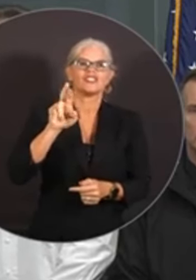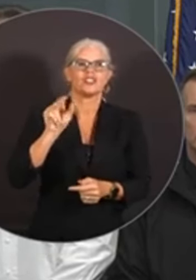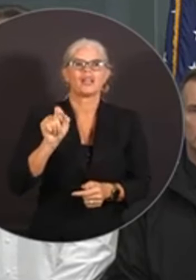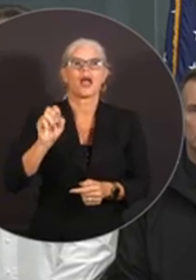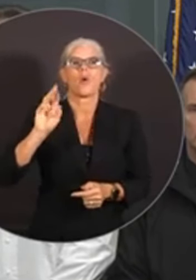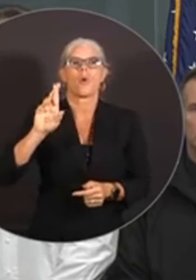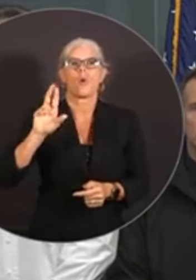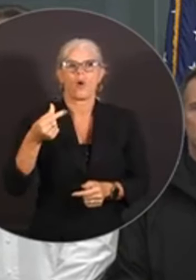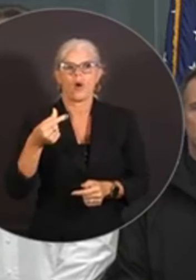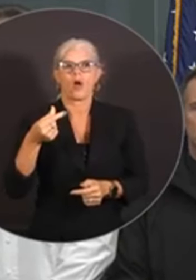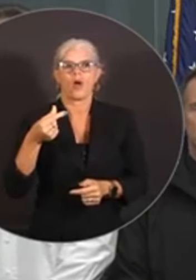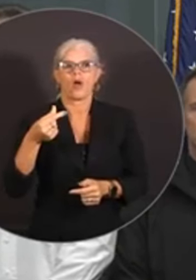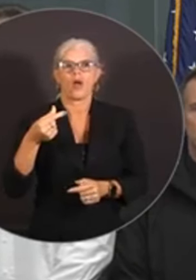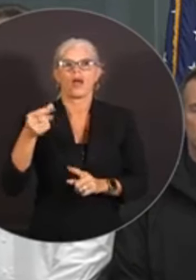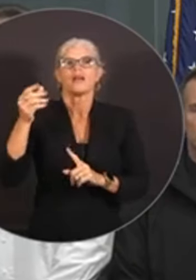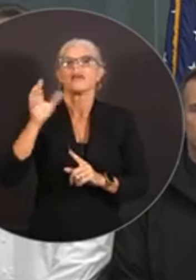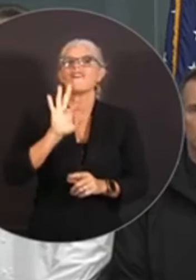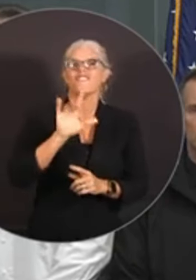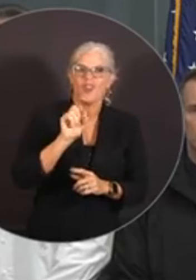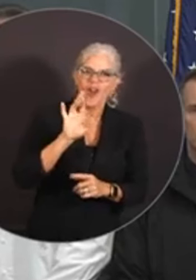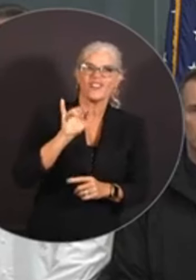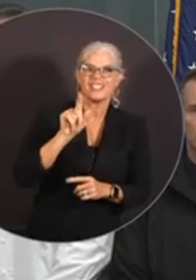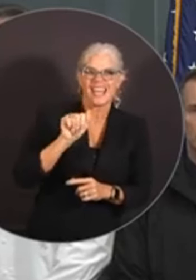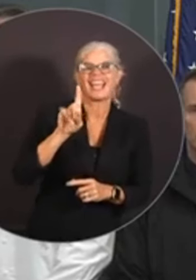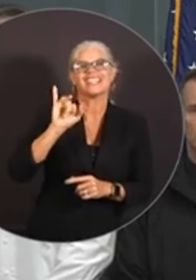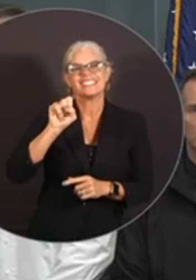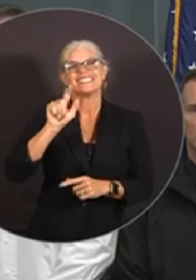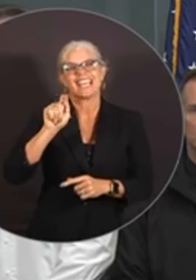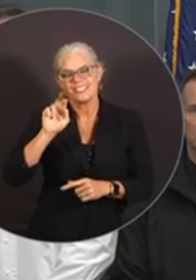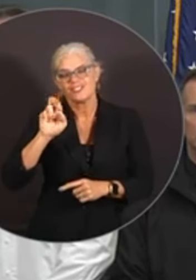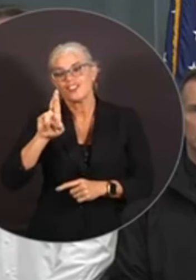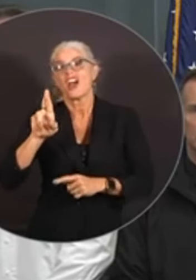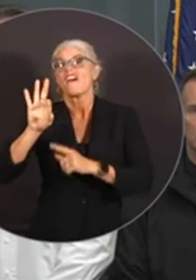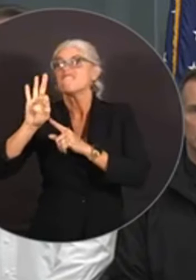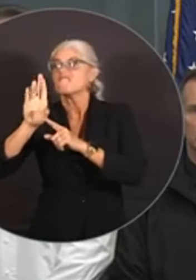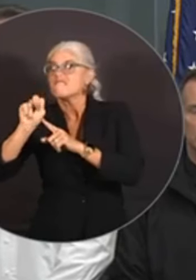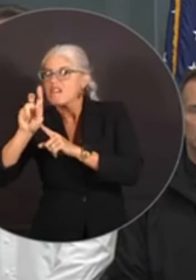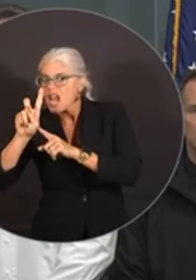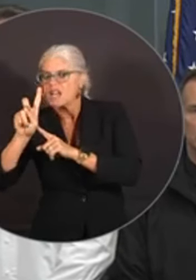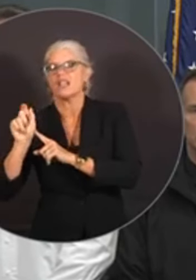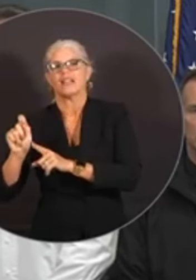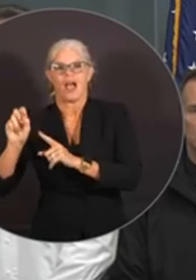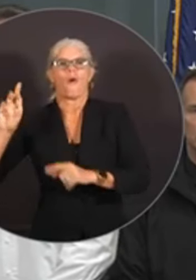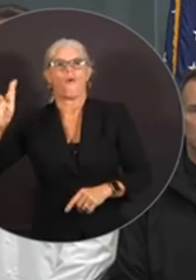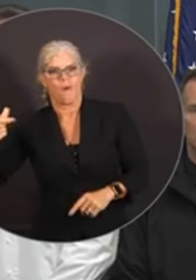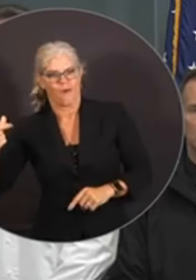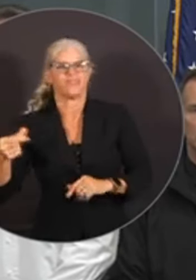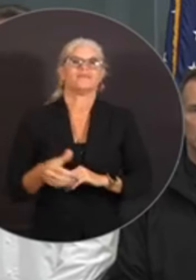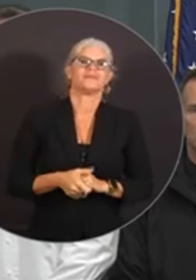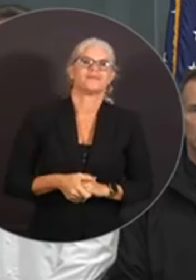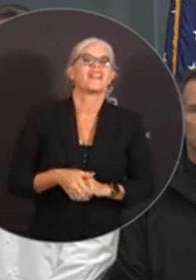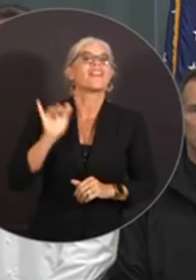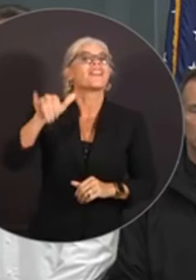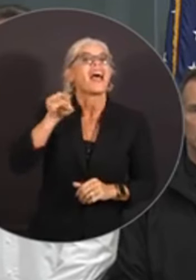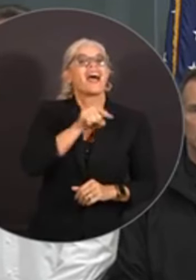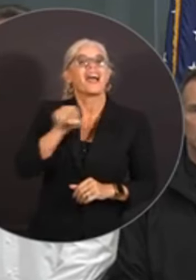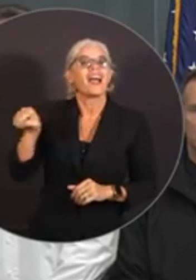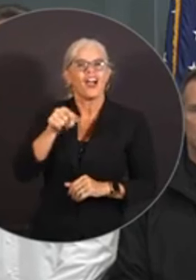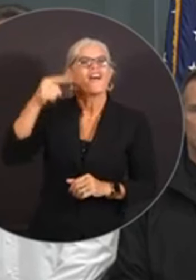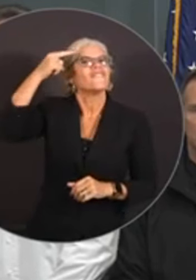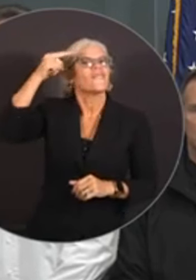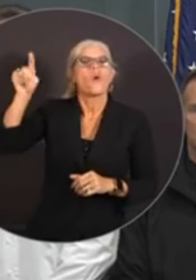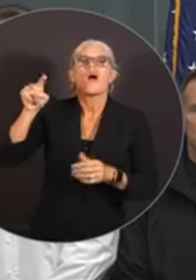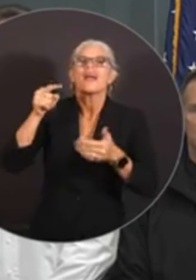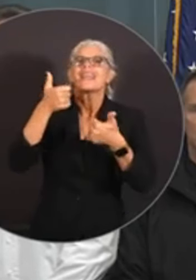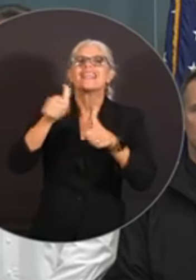floridadisasterfund.org si necesitan ayuda o tienen preguntas. Ayudaremos las